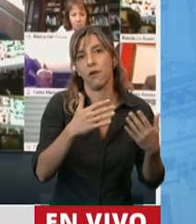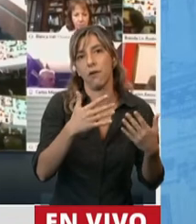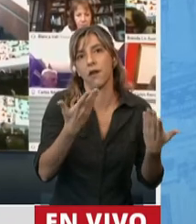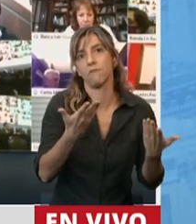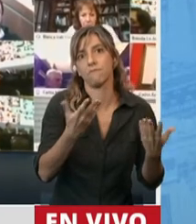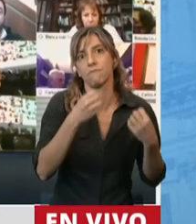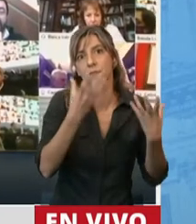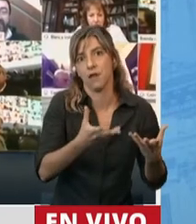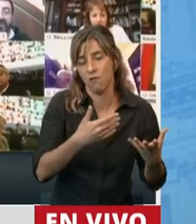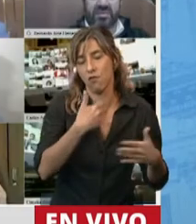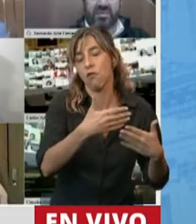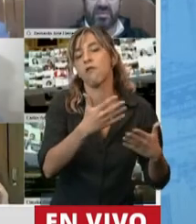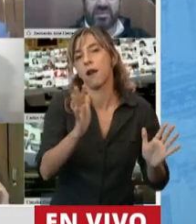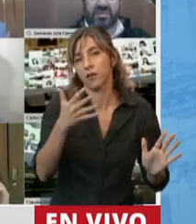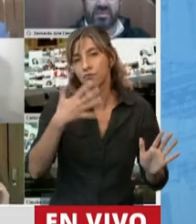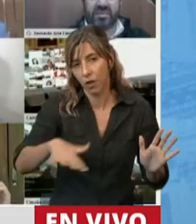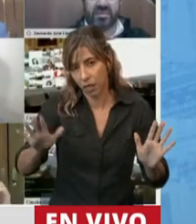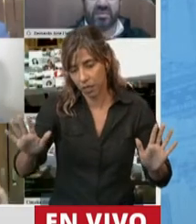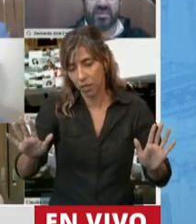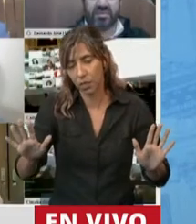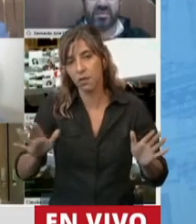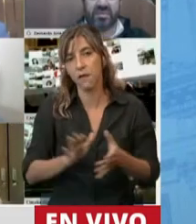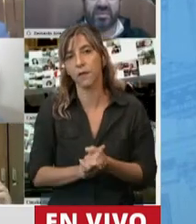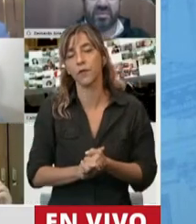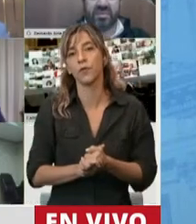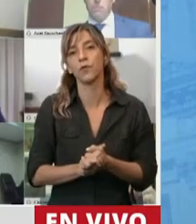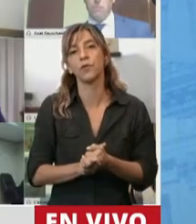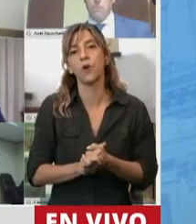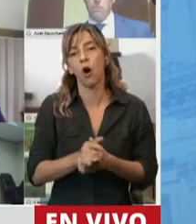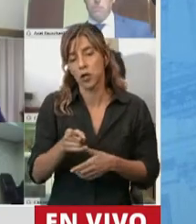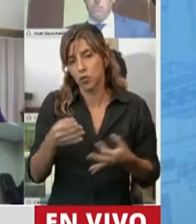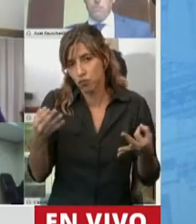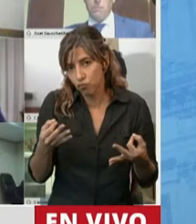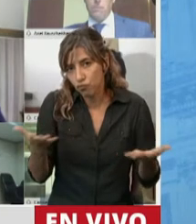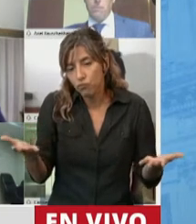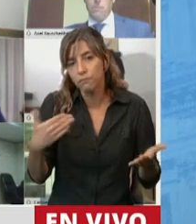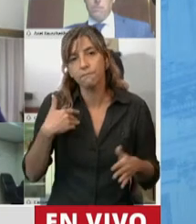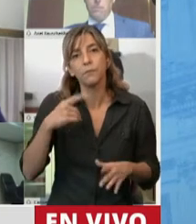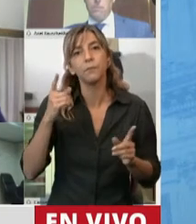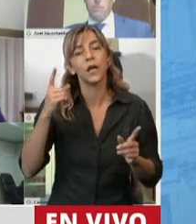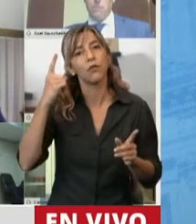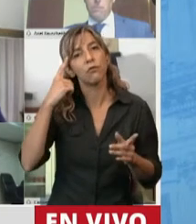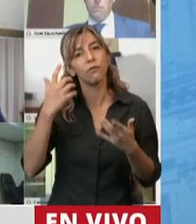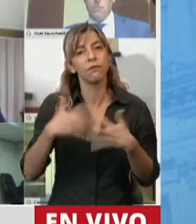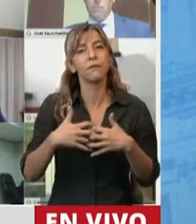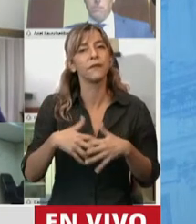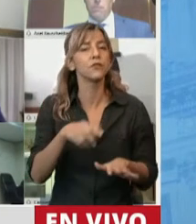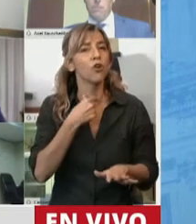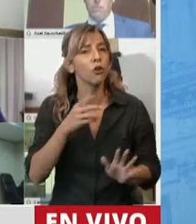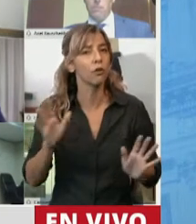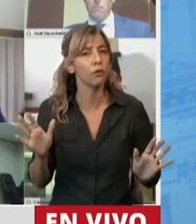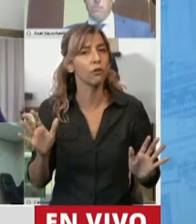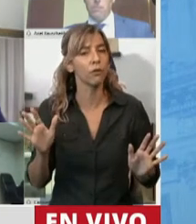enfermado. Pero sí pretendo realizar una reflexión que hace a las